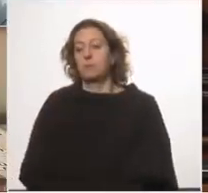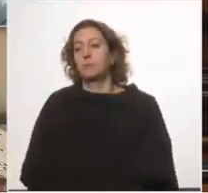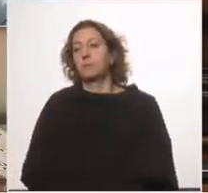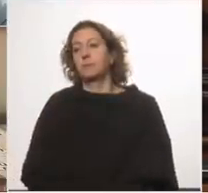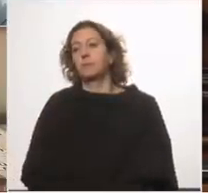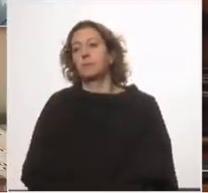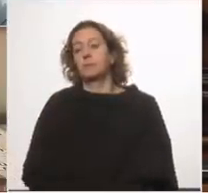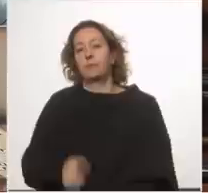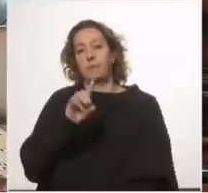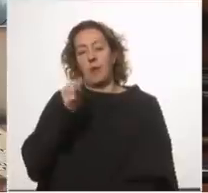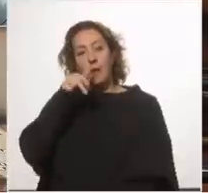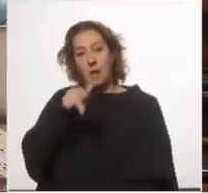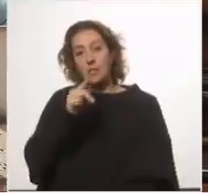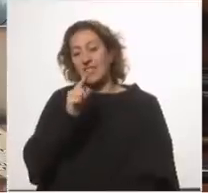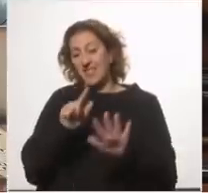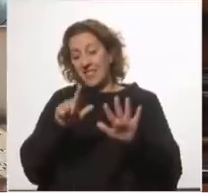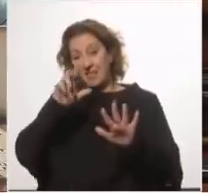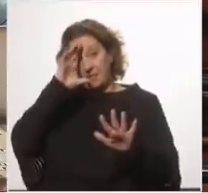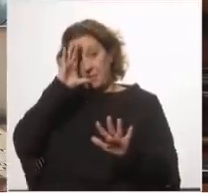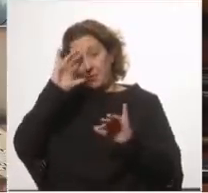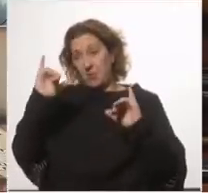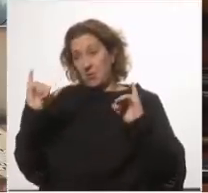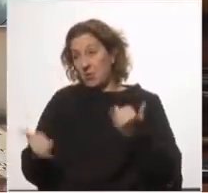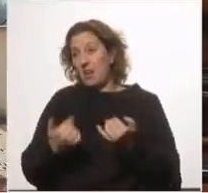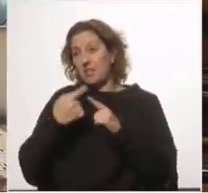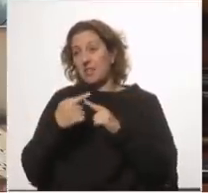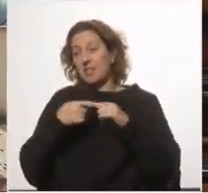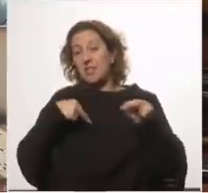Decía el GACH el 7 de febrero, ya existe circulación comunitaria,